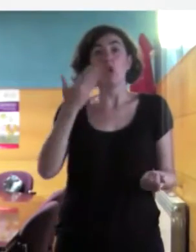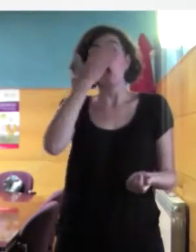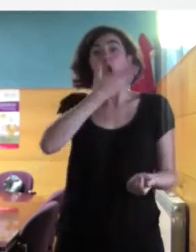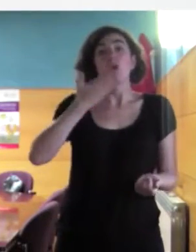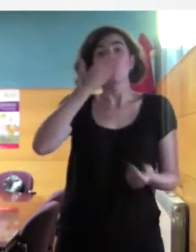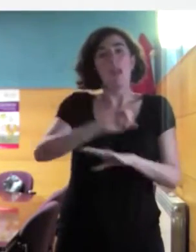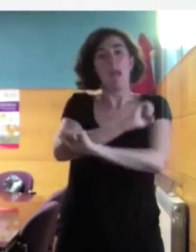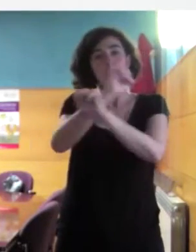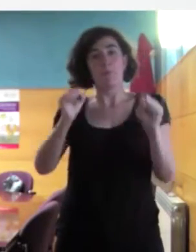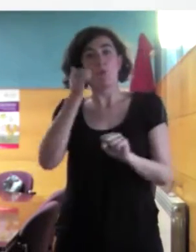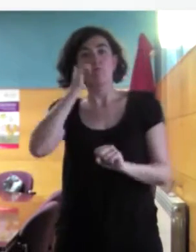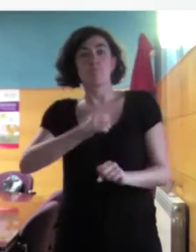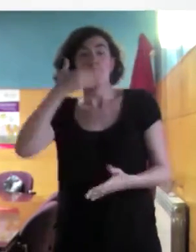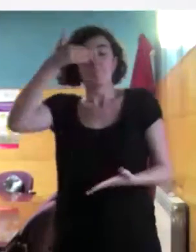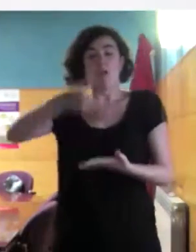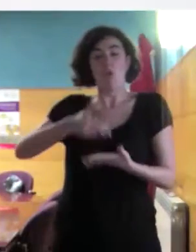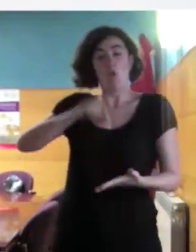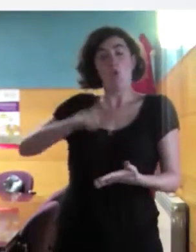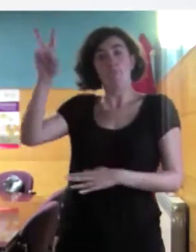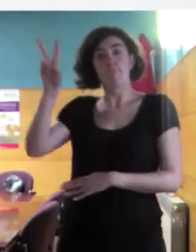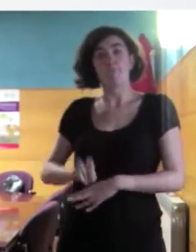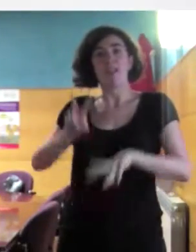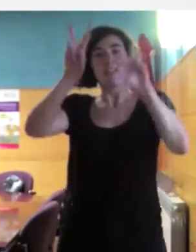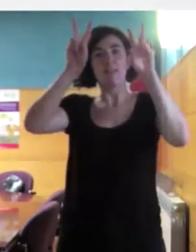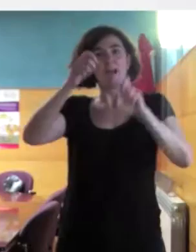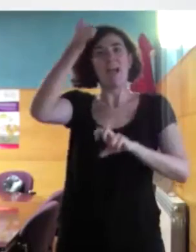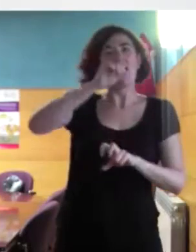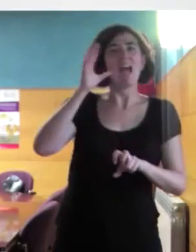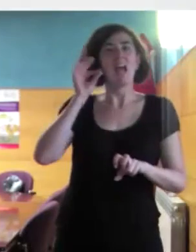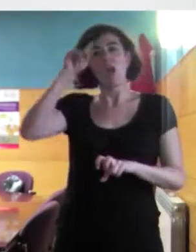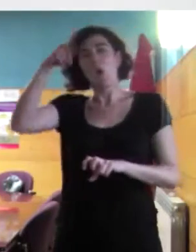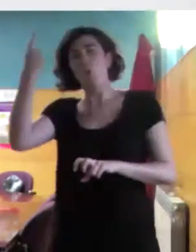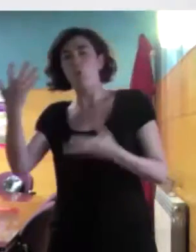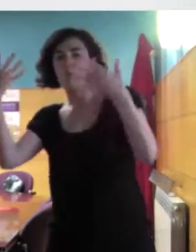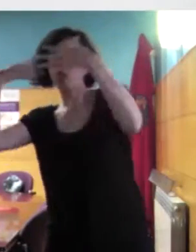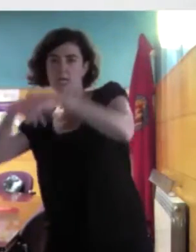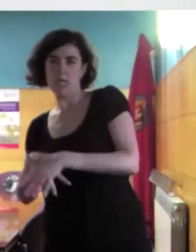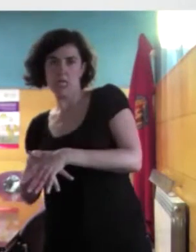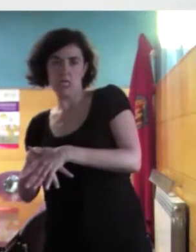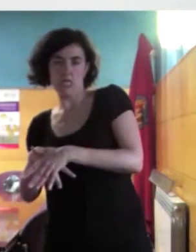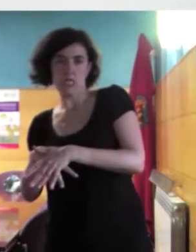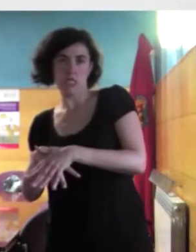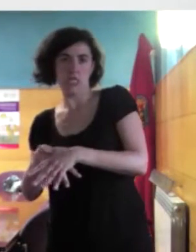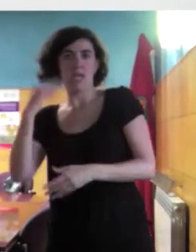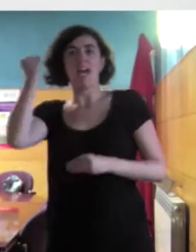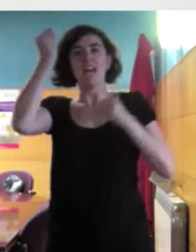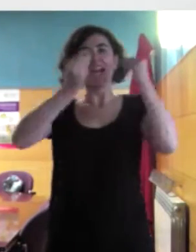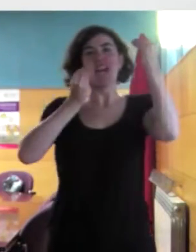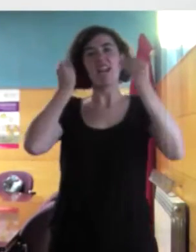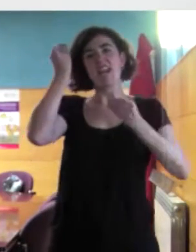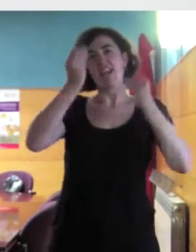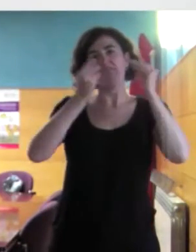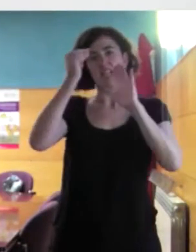Empoderamiento de Álava y este es el tema, género e interculturalidad, reflexiones y criterios